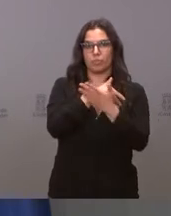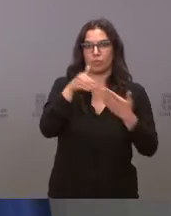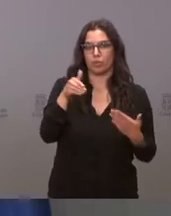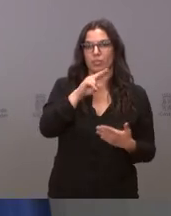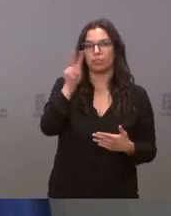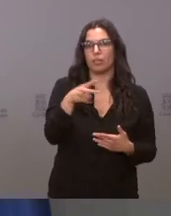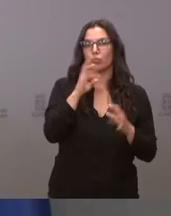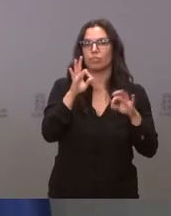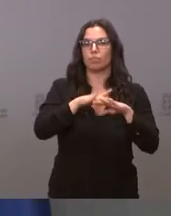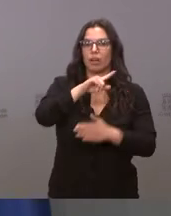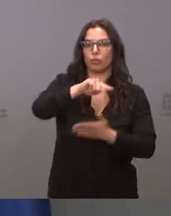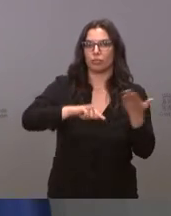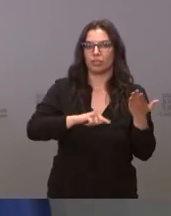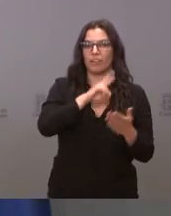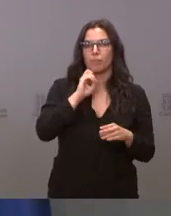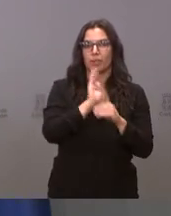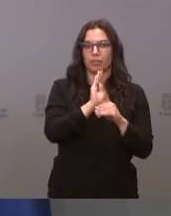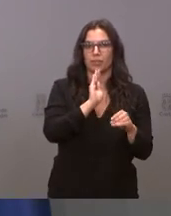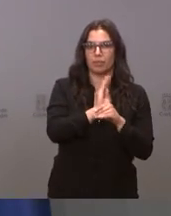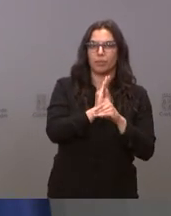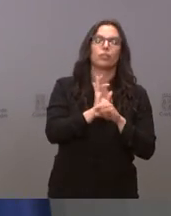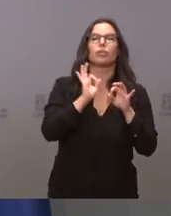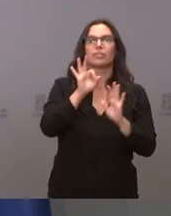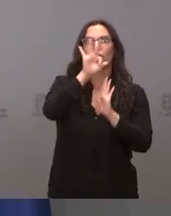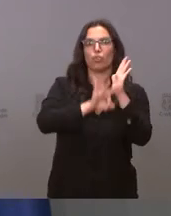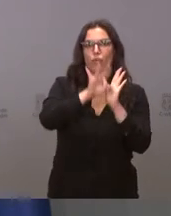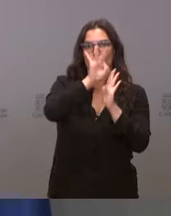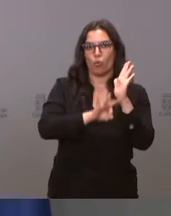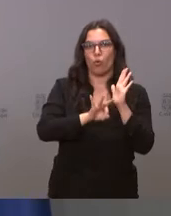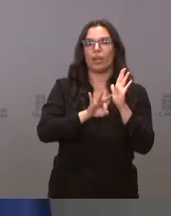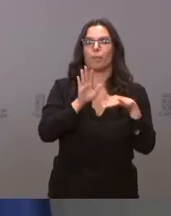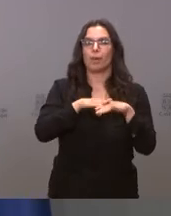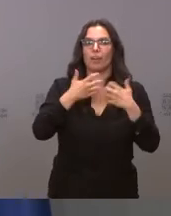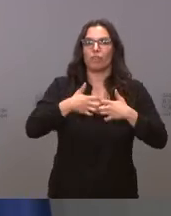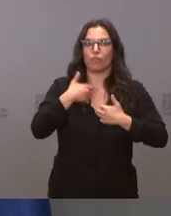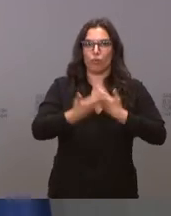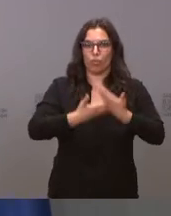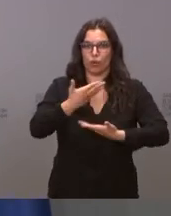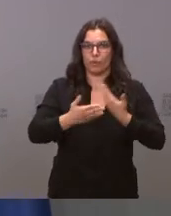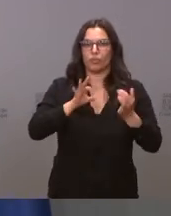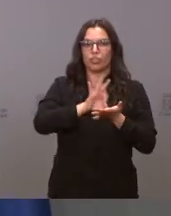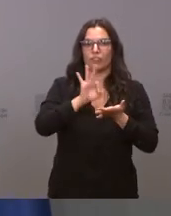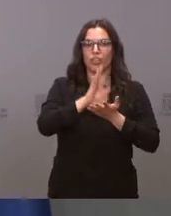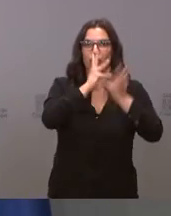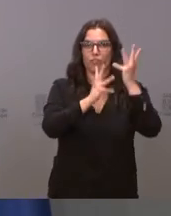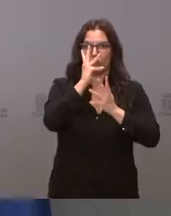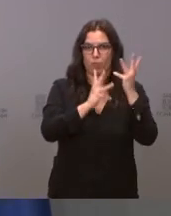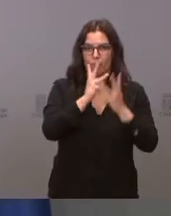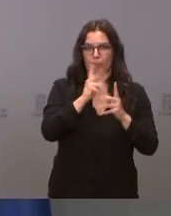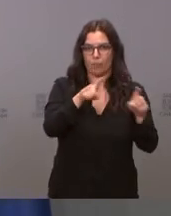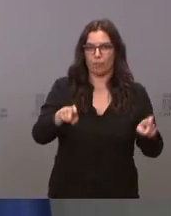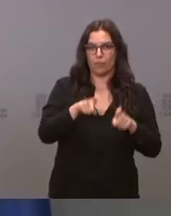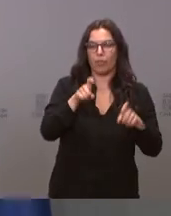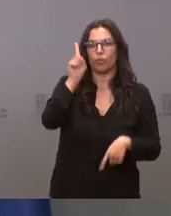contratar el mantenimiento de las licencias de software para el funcionamiento del servicio de información contable y el sistema